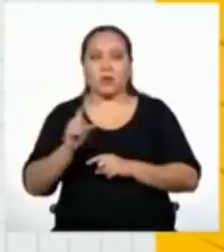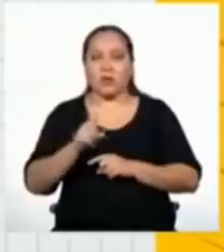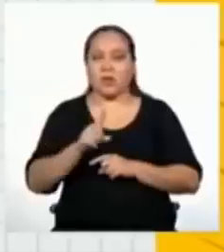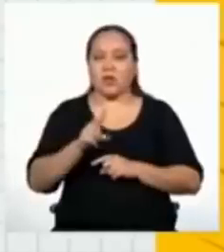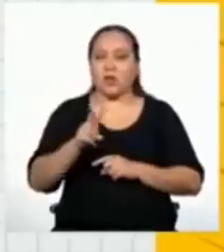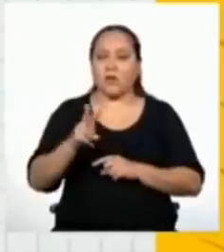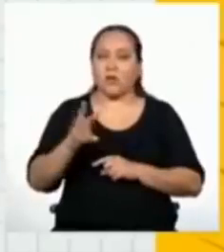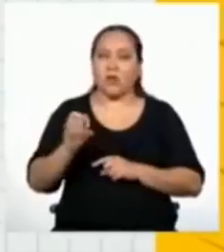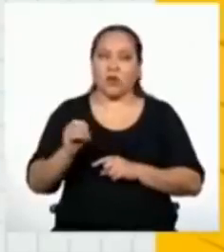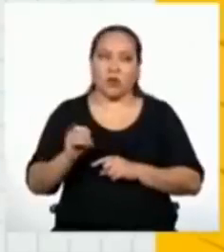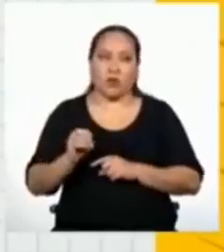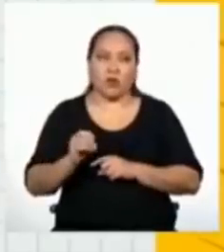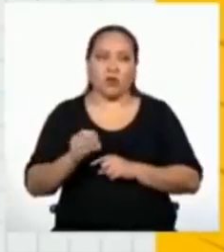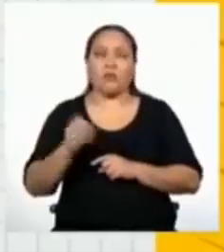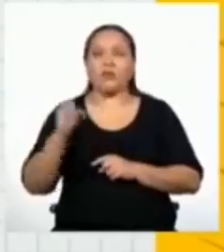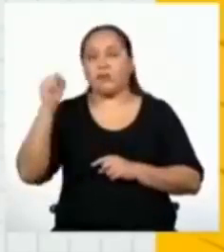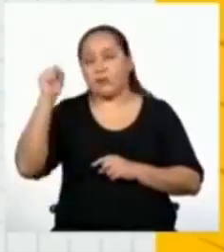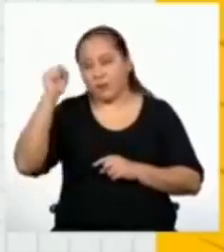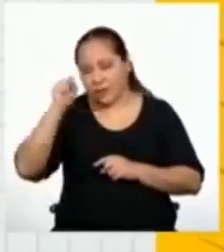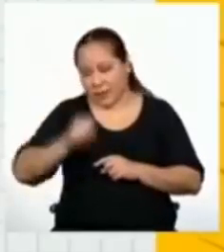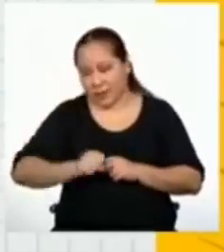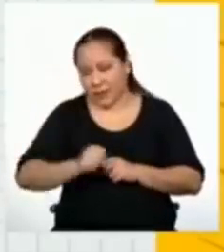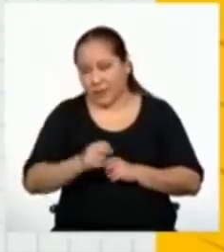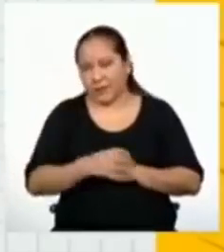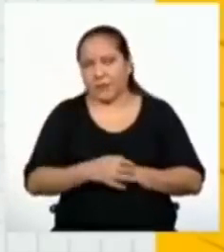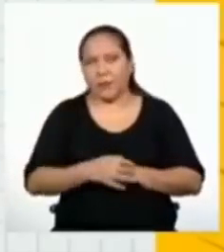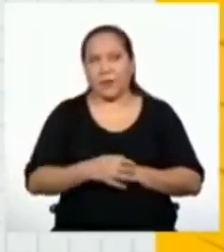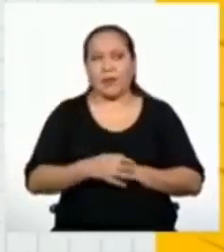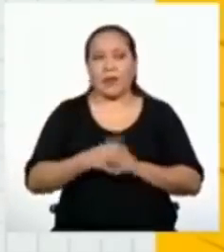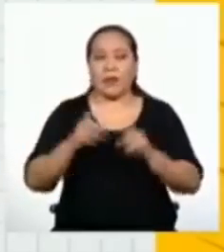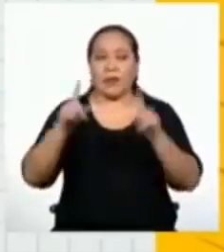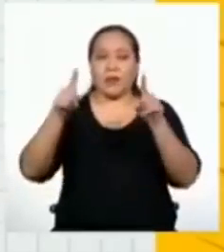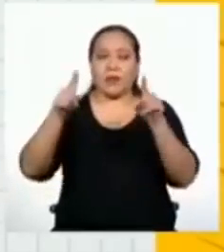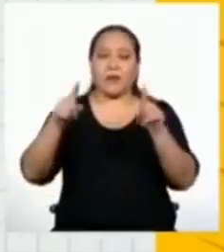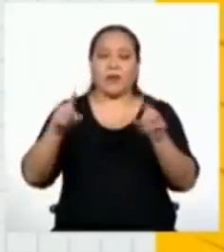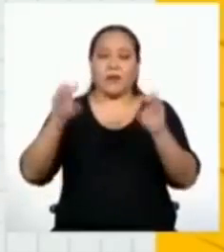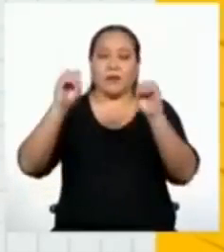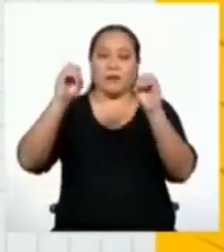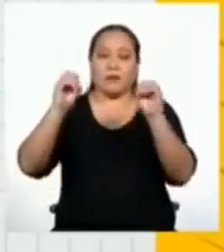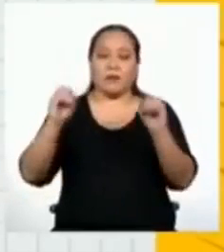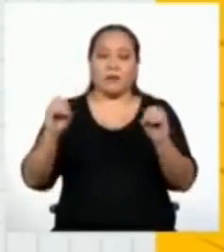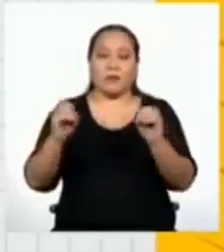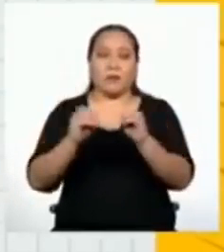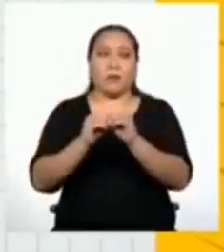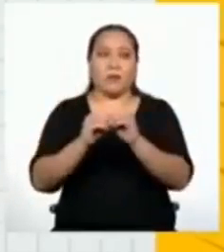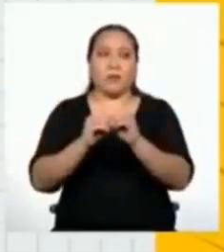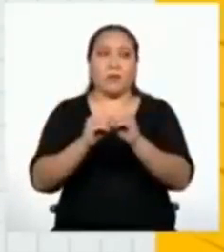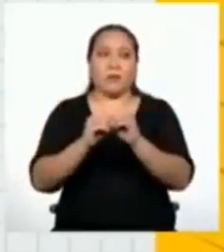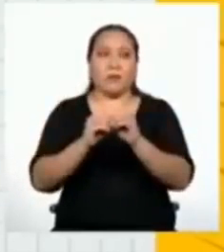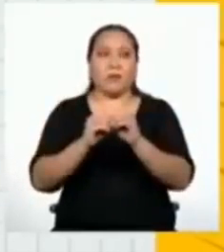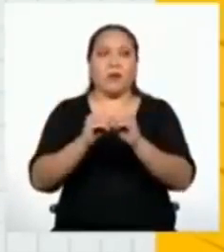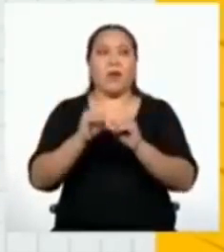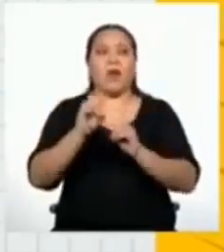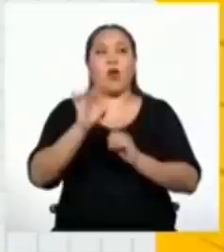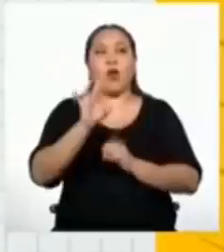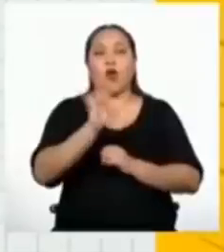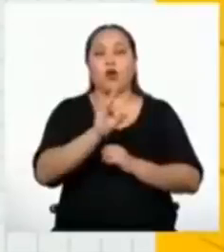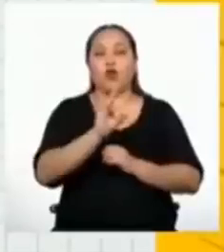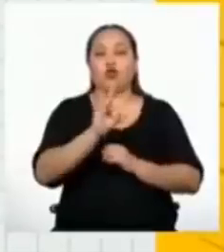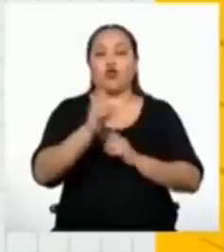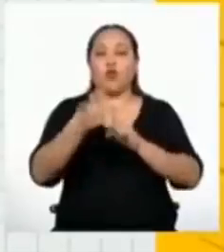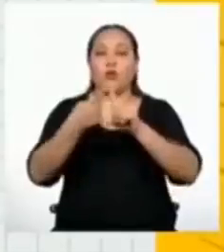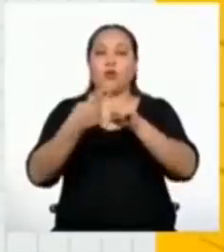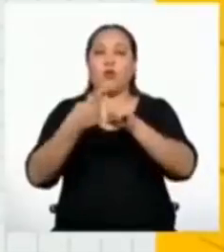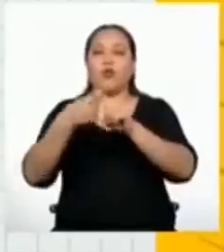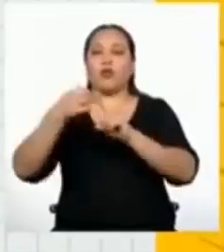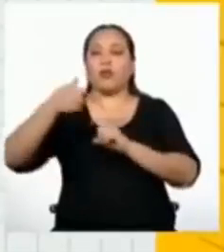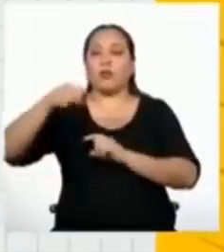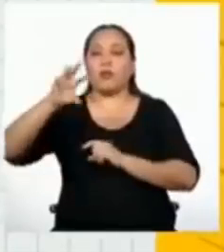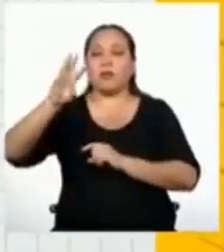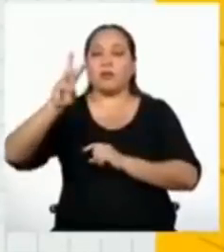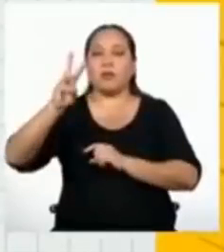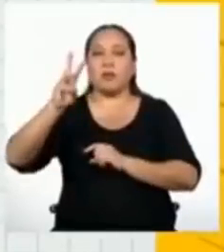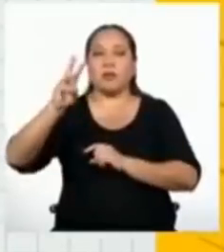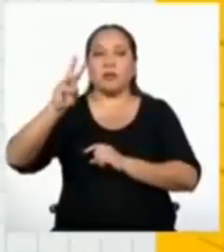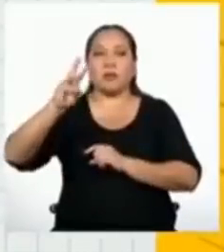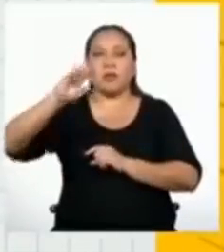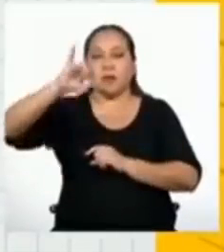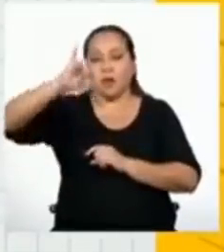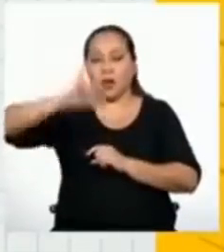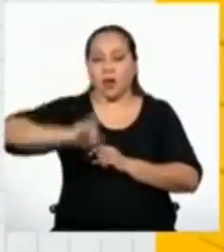ciento veintiocho. Sí. Y al multiplicar los dos términos equidistantes, ocho por dieciséis,